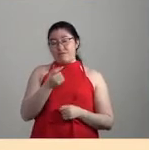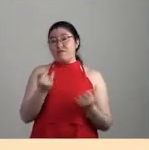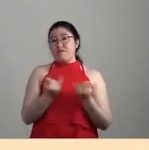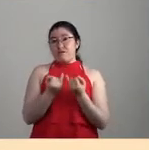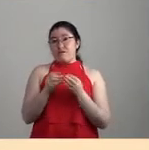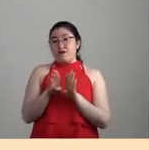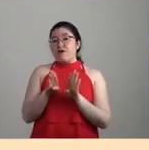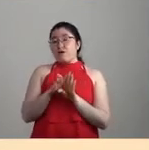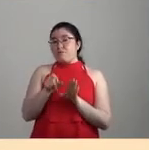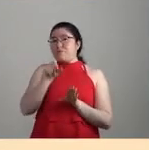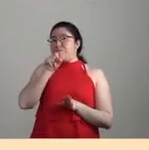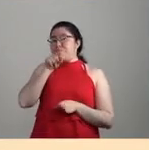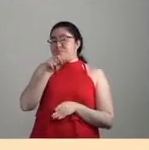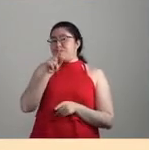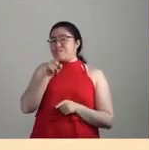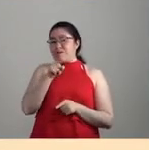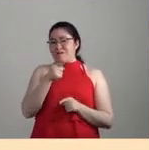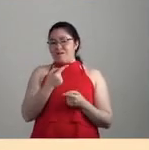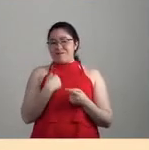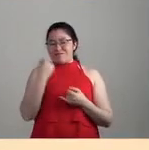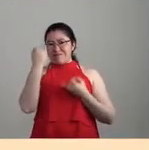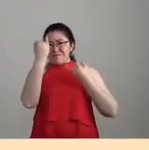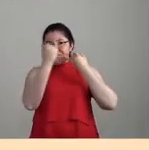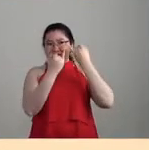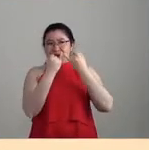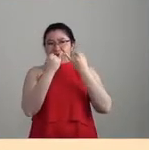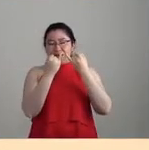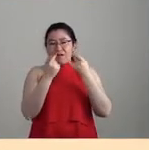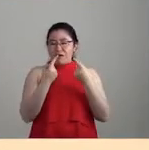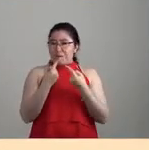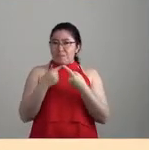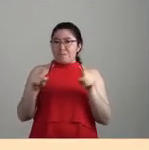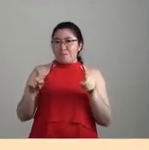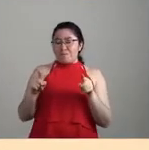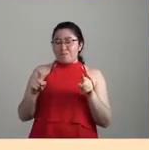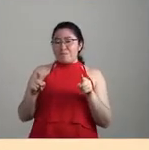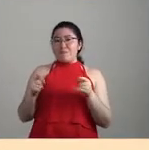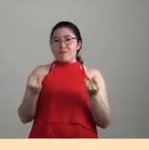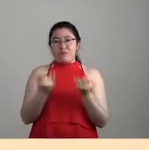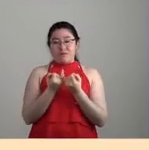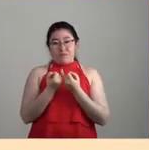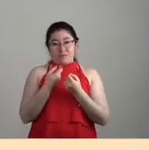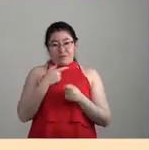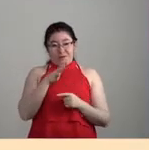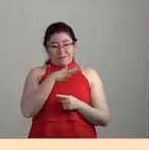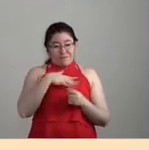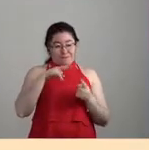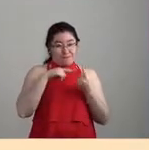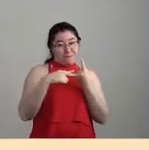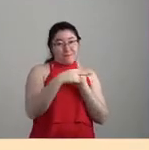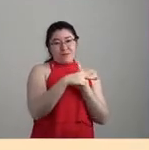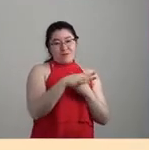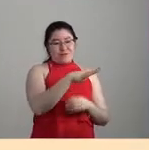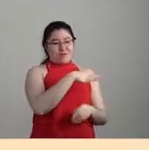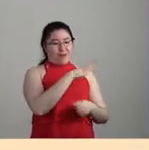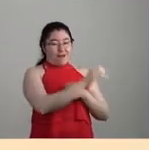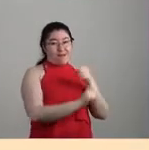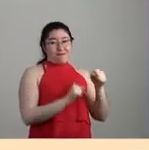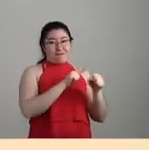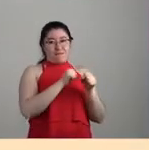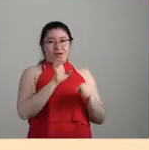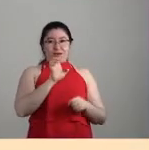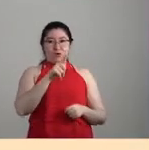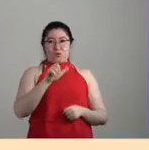tratar de romper ese dualismo, pero desde la perspectiva de Ecología Mundo, me parece que también el esfuerzo es por hacerse